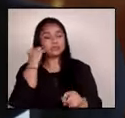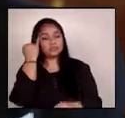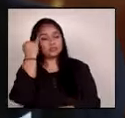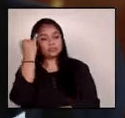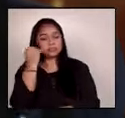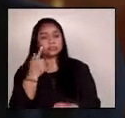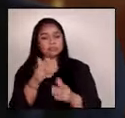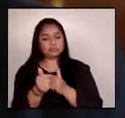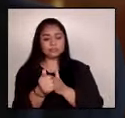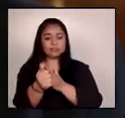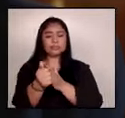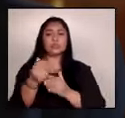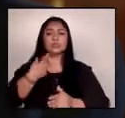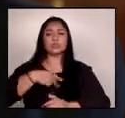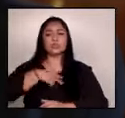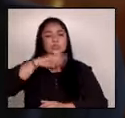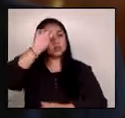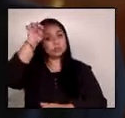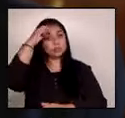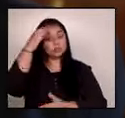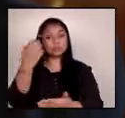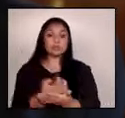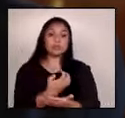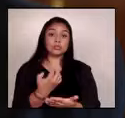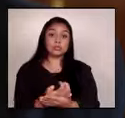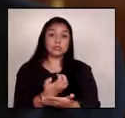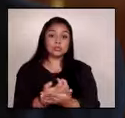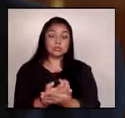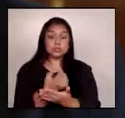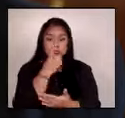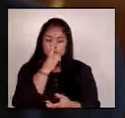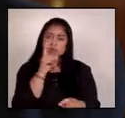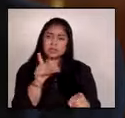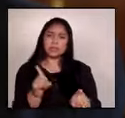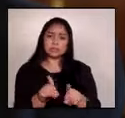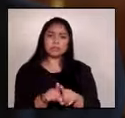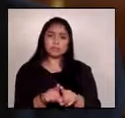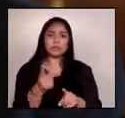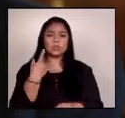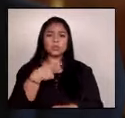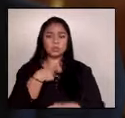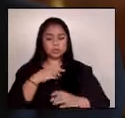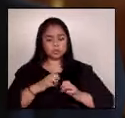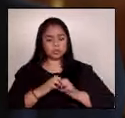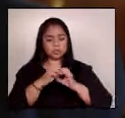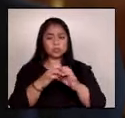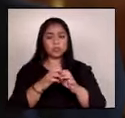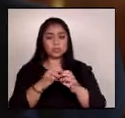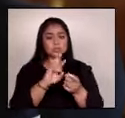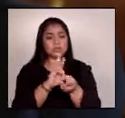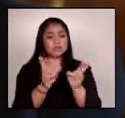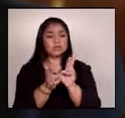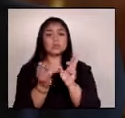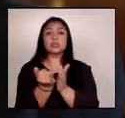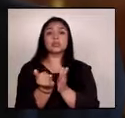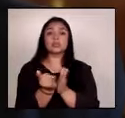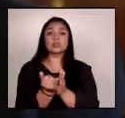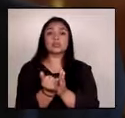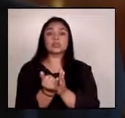guían nuestra política económica y en parte nuestros esfuerzos de reforma institucional.